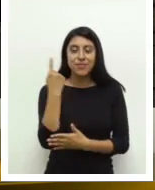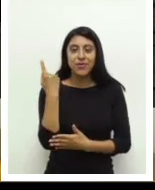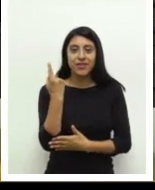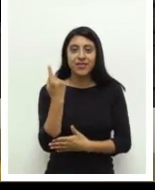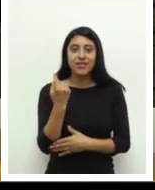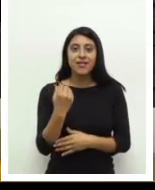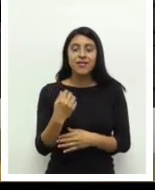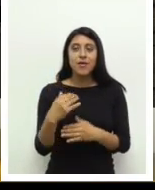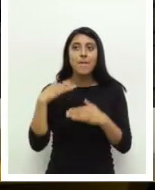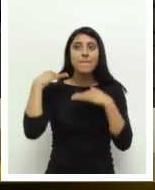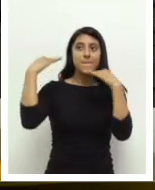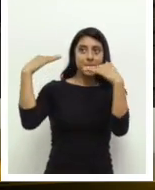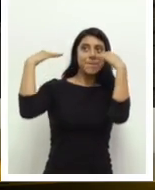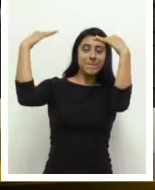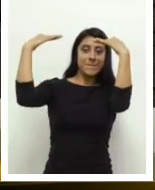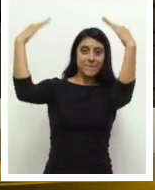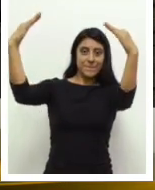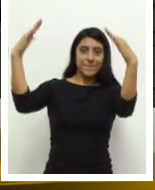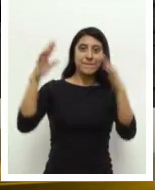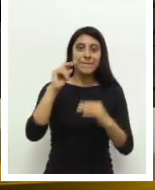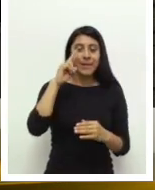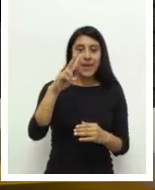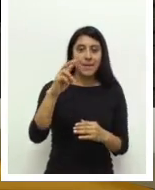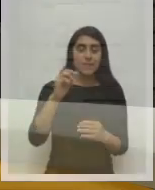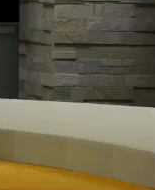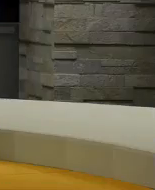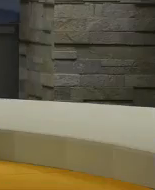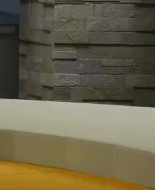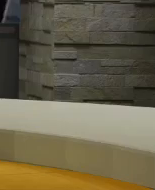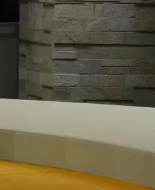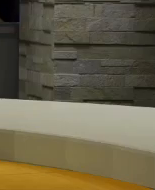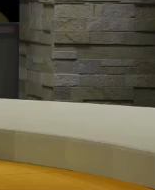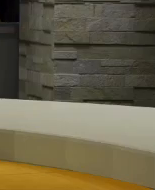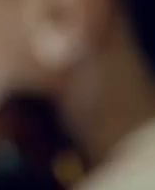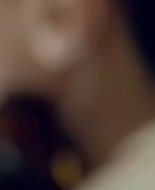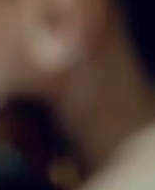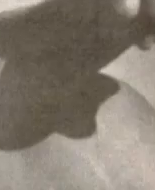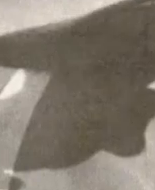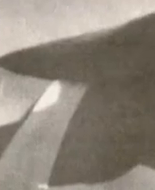el éxito. Se trata de la banda Malacates Travel Shop. Veamos.